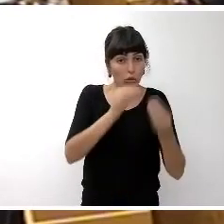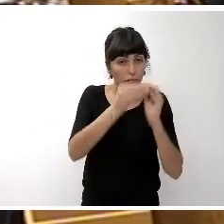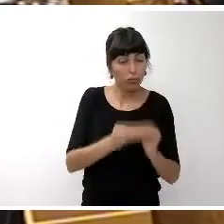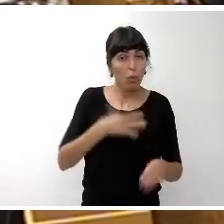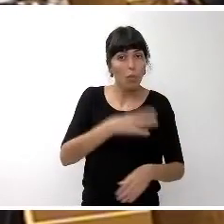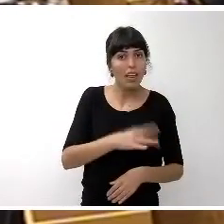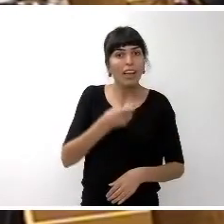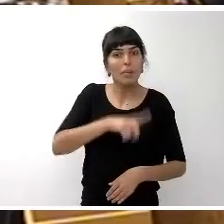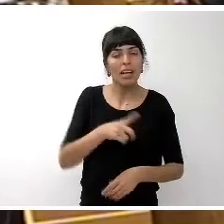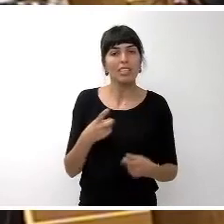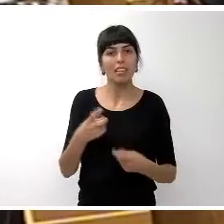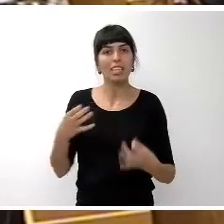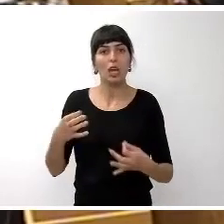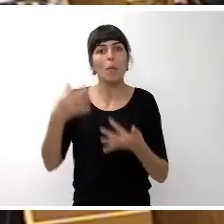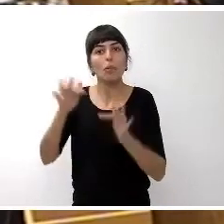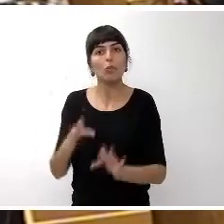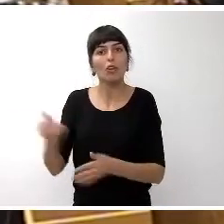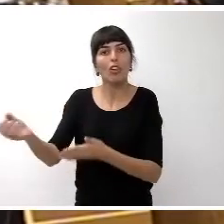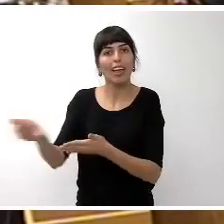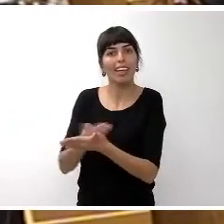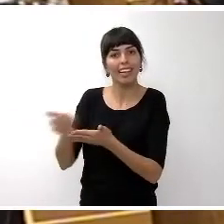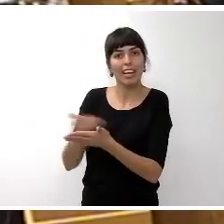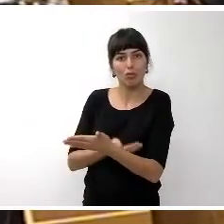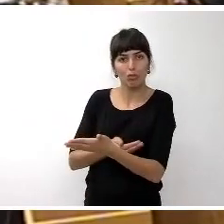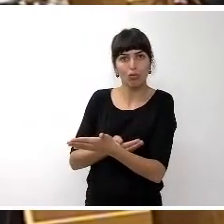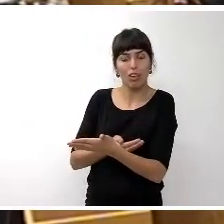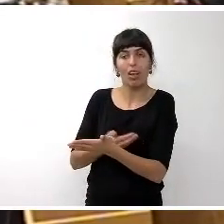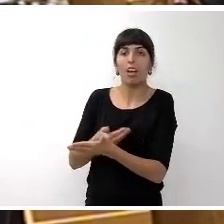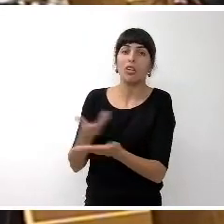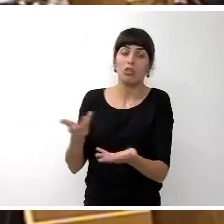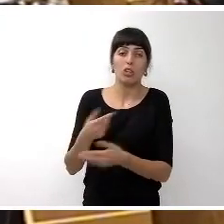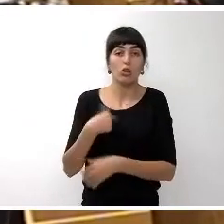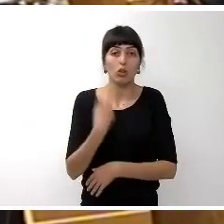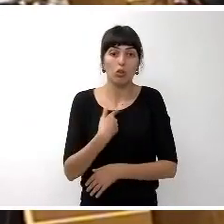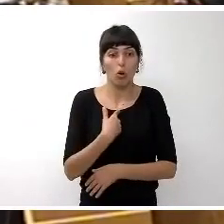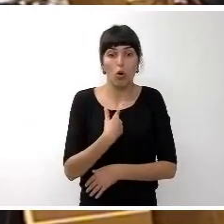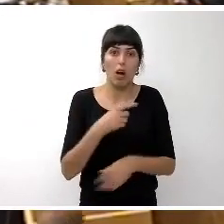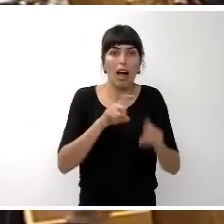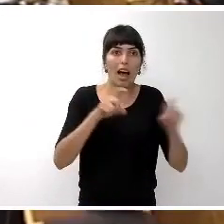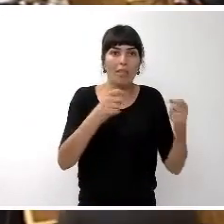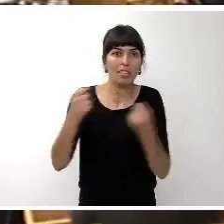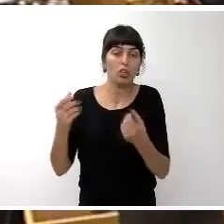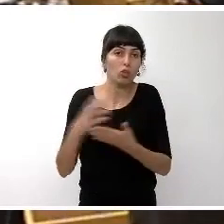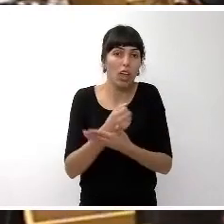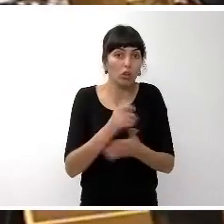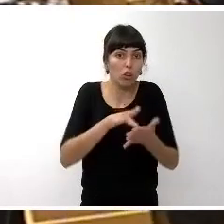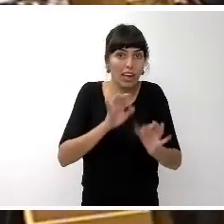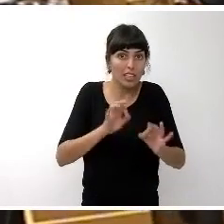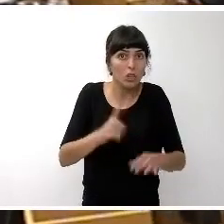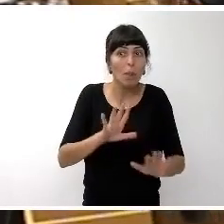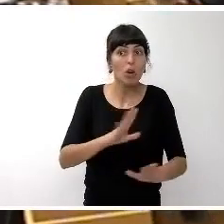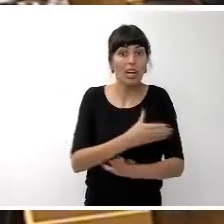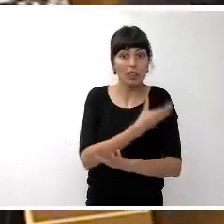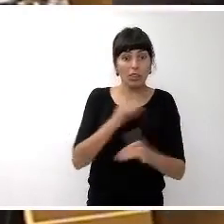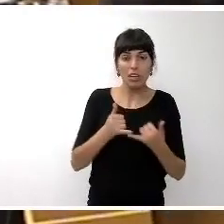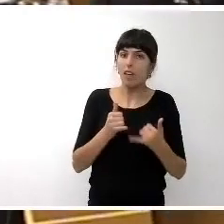necesario tener también el presupuesto de ingresos y nosotros no todas las administraciones le ocurre esto pero en el caso nuestro sí es especialmente